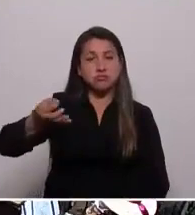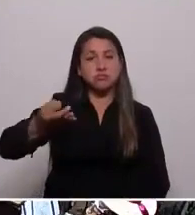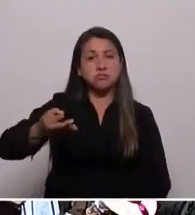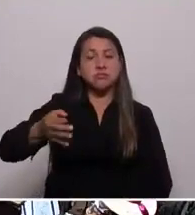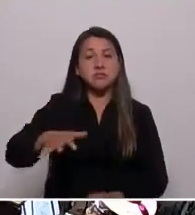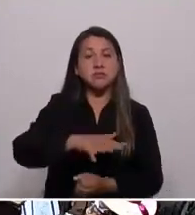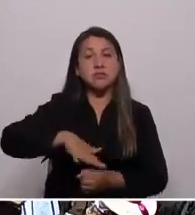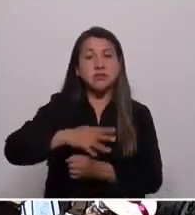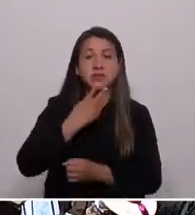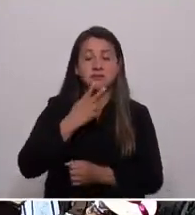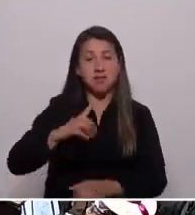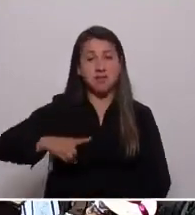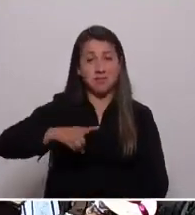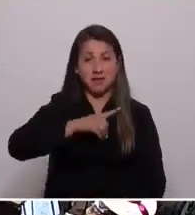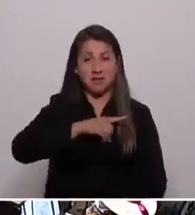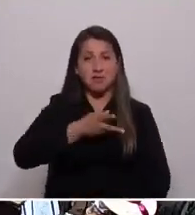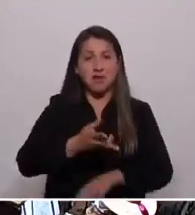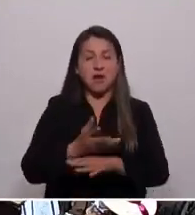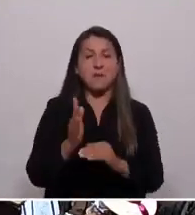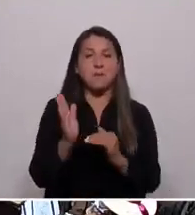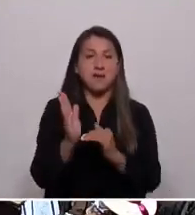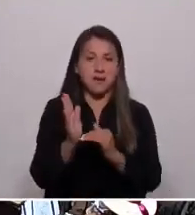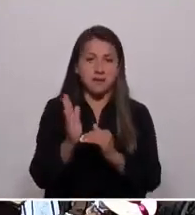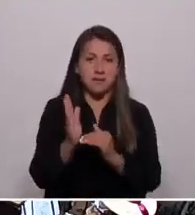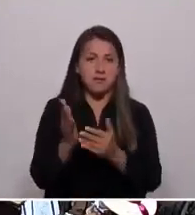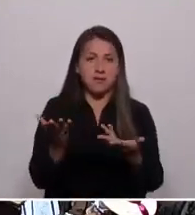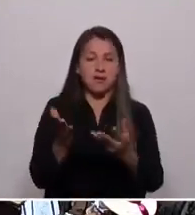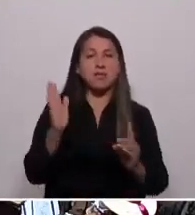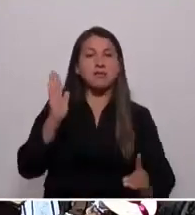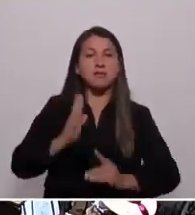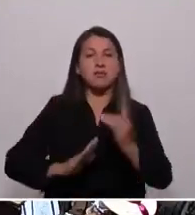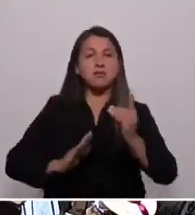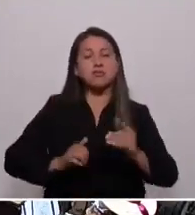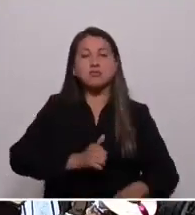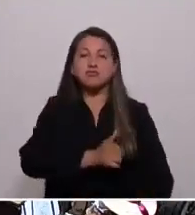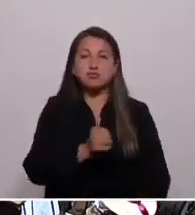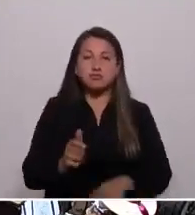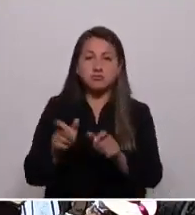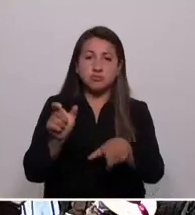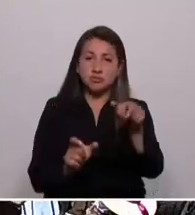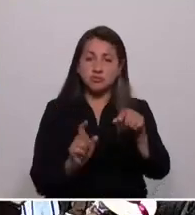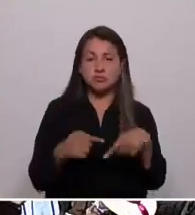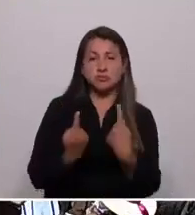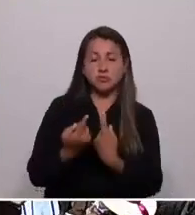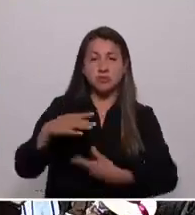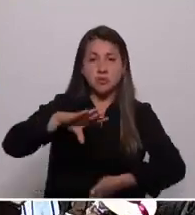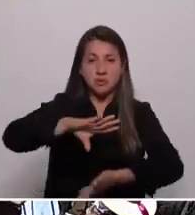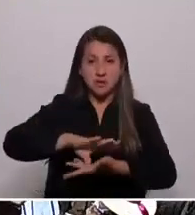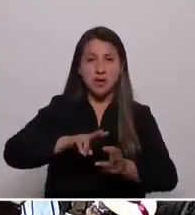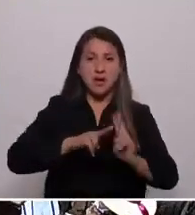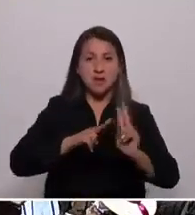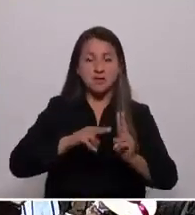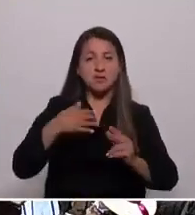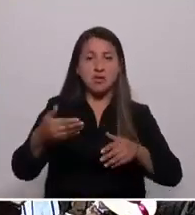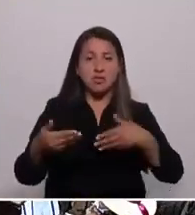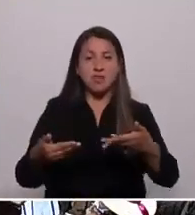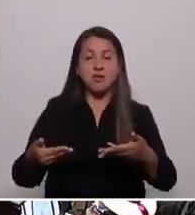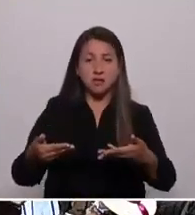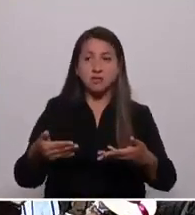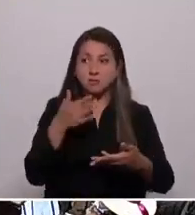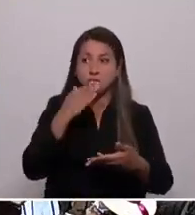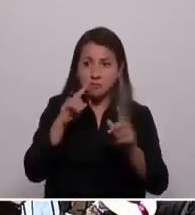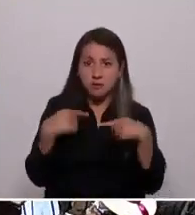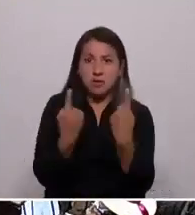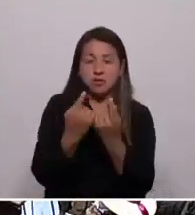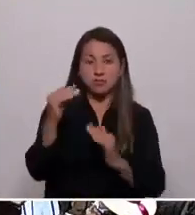de vida dignas, que constituya un piso mínimo para el desarrollo de todos los habitantes de nuestro país, estableciendo las condiciones para una verdadera